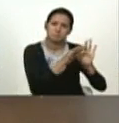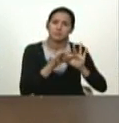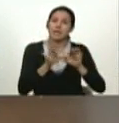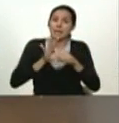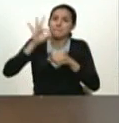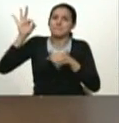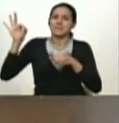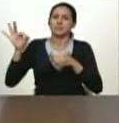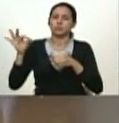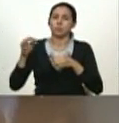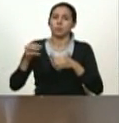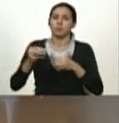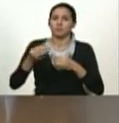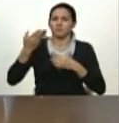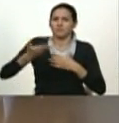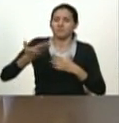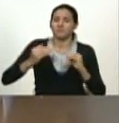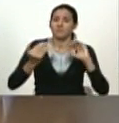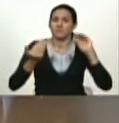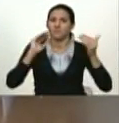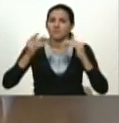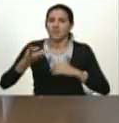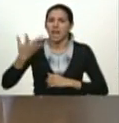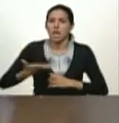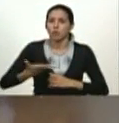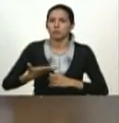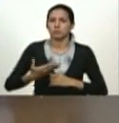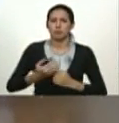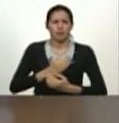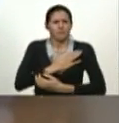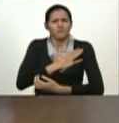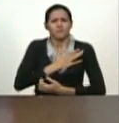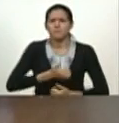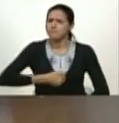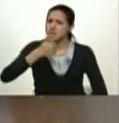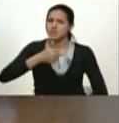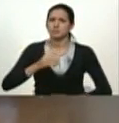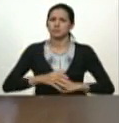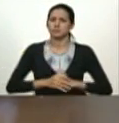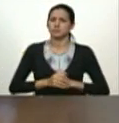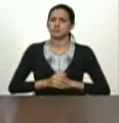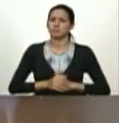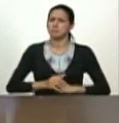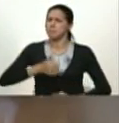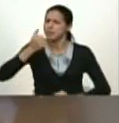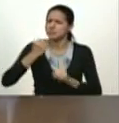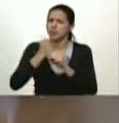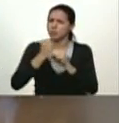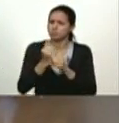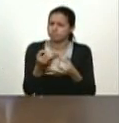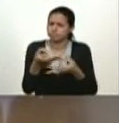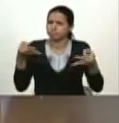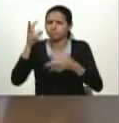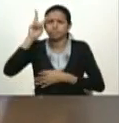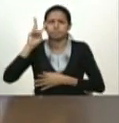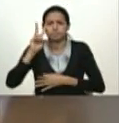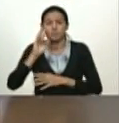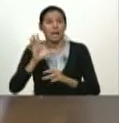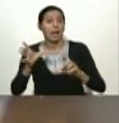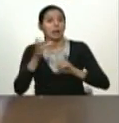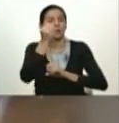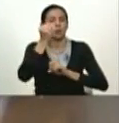en la inspiración en la pasión y en la capacidad de trabajo y en la eficacia para cumplir las metas